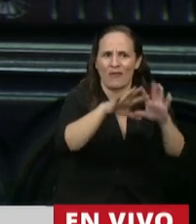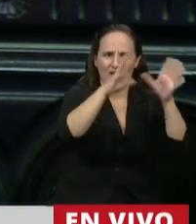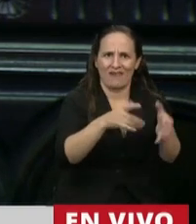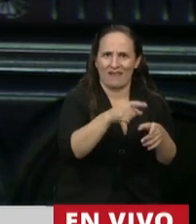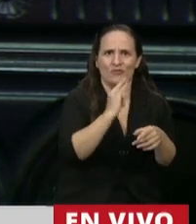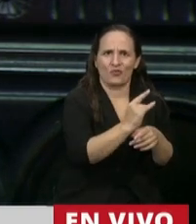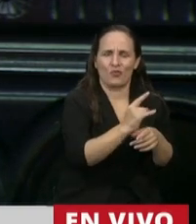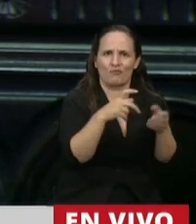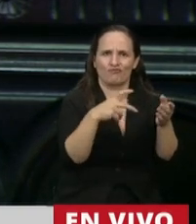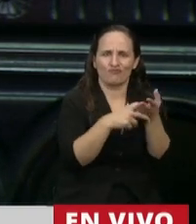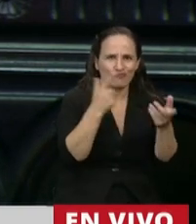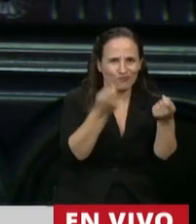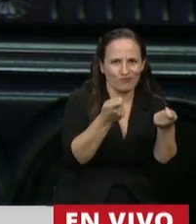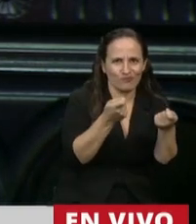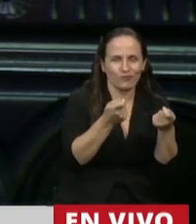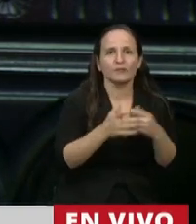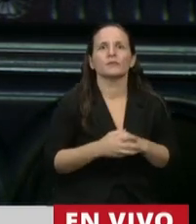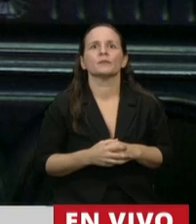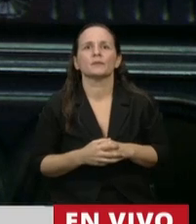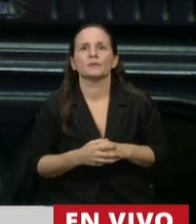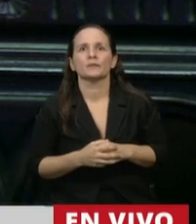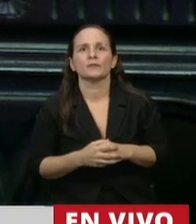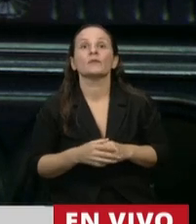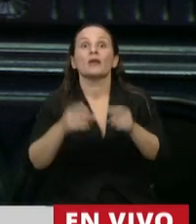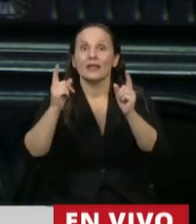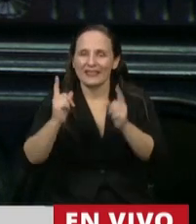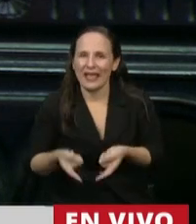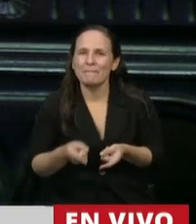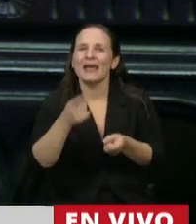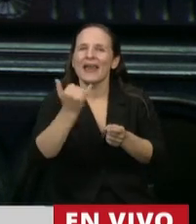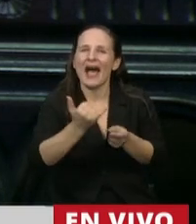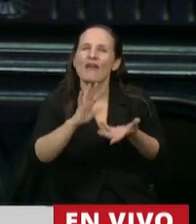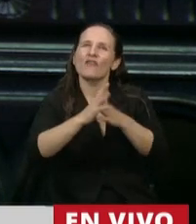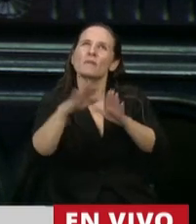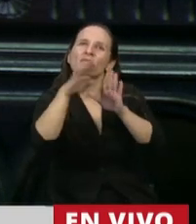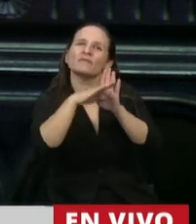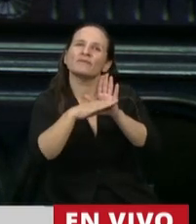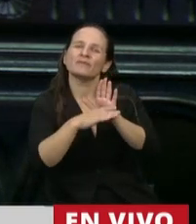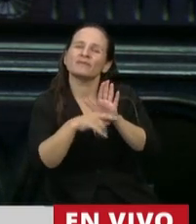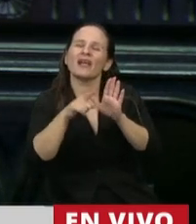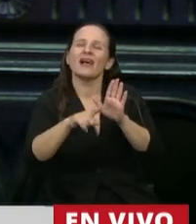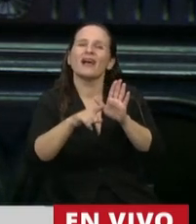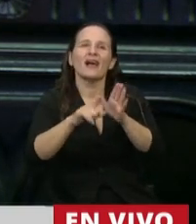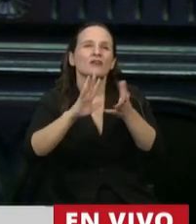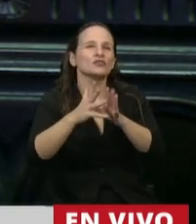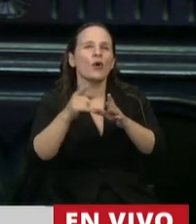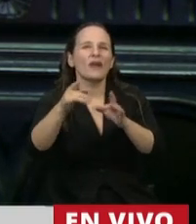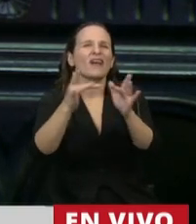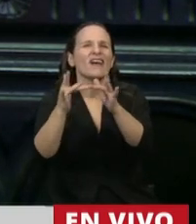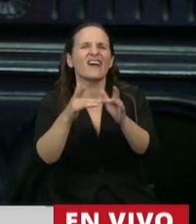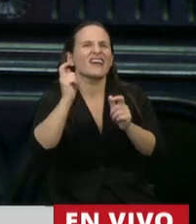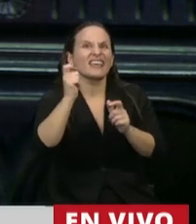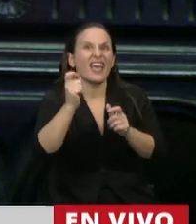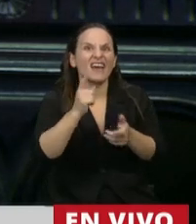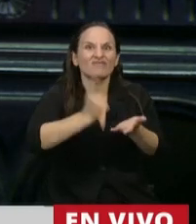También se adoptó la adopción del currículo para un mundo digital mediante la aprobación en 2018 por el Consejo Federal de